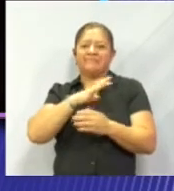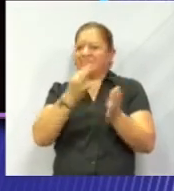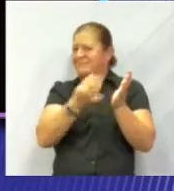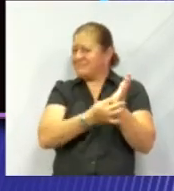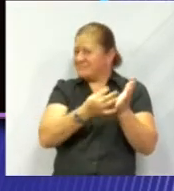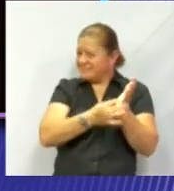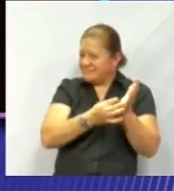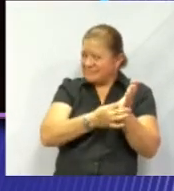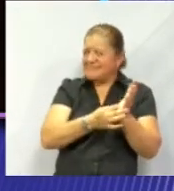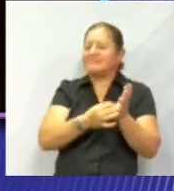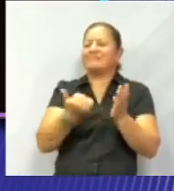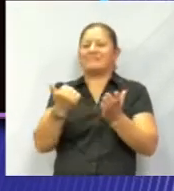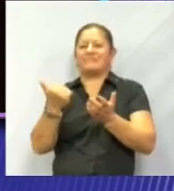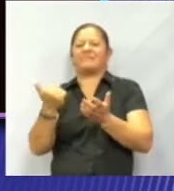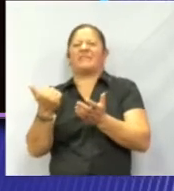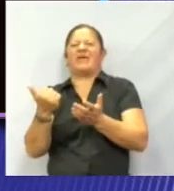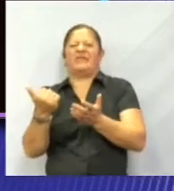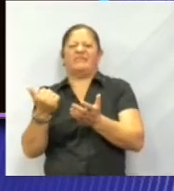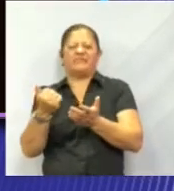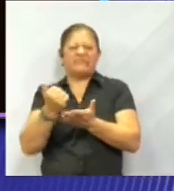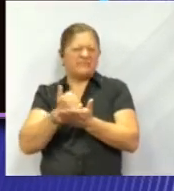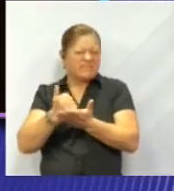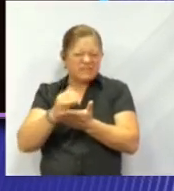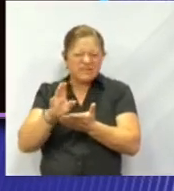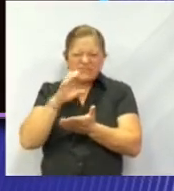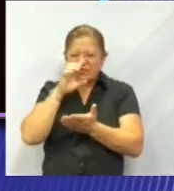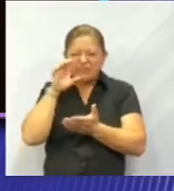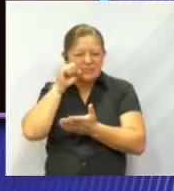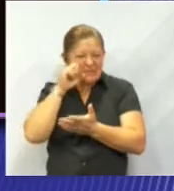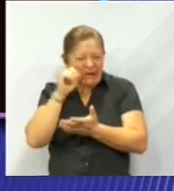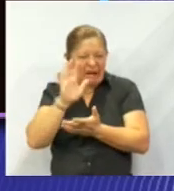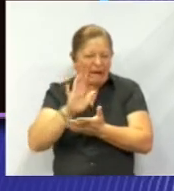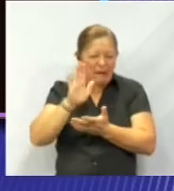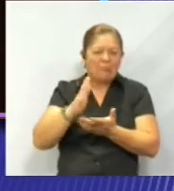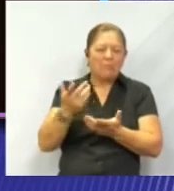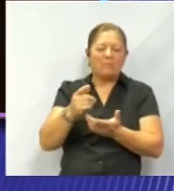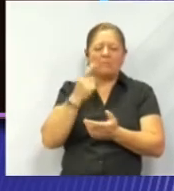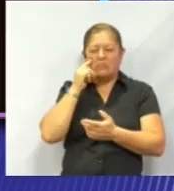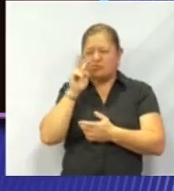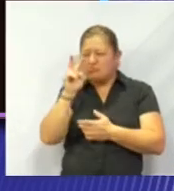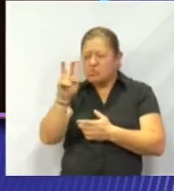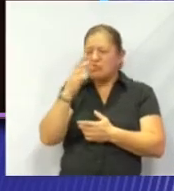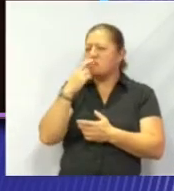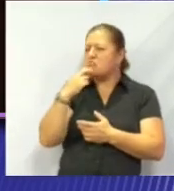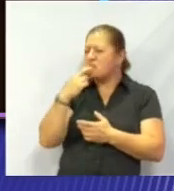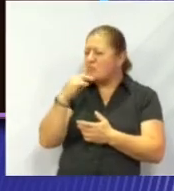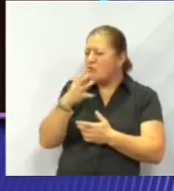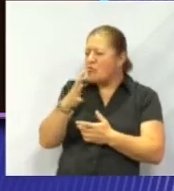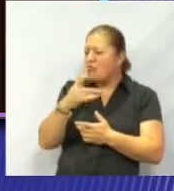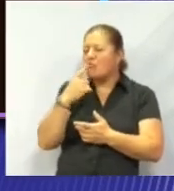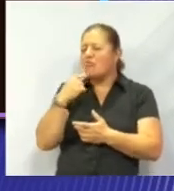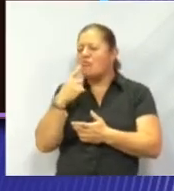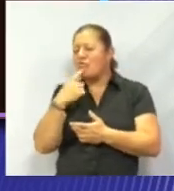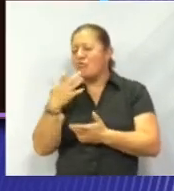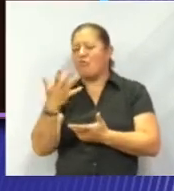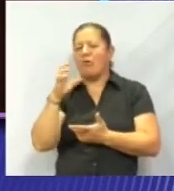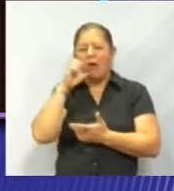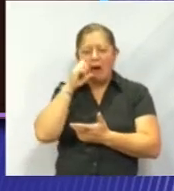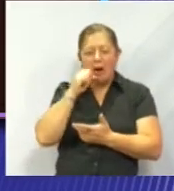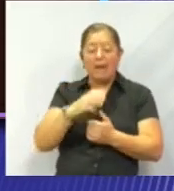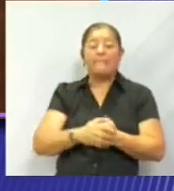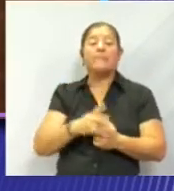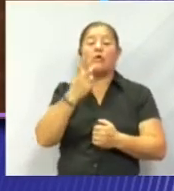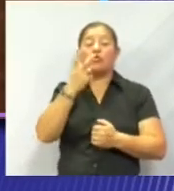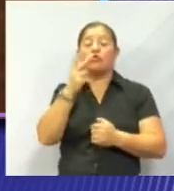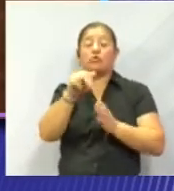es que tiene ese color entre rojizo y anaranjado. Últimamente, sobre todo hace aproximadamente como dos meses, en las últimas